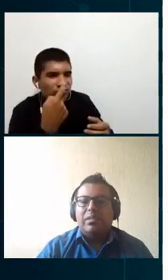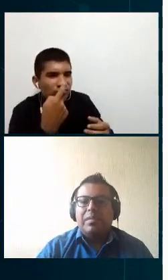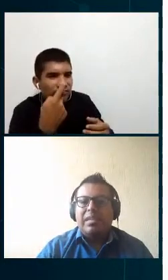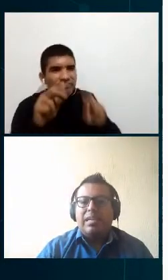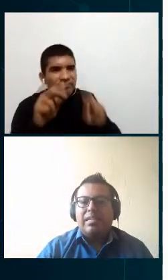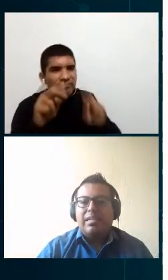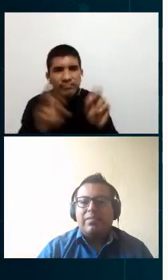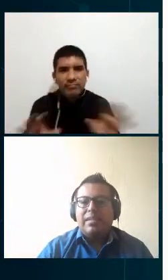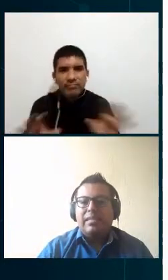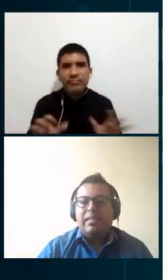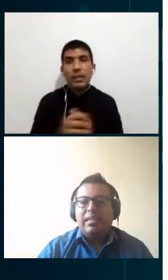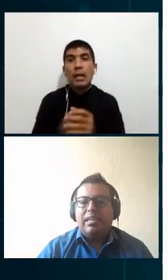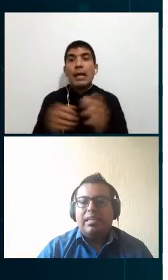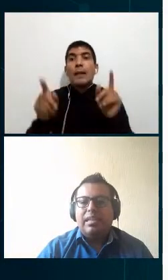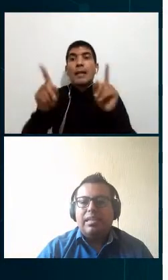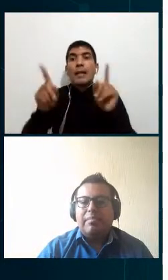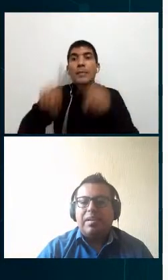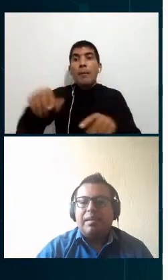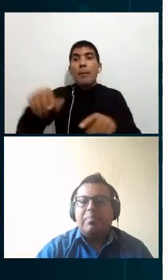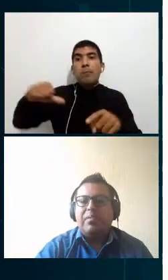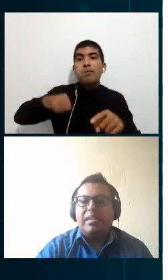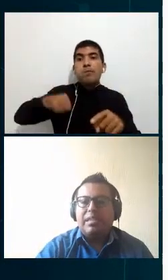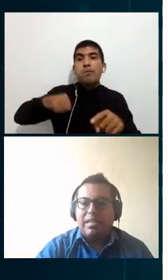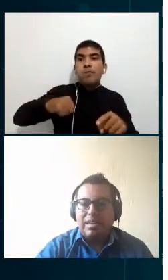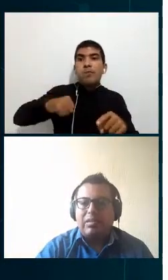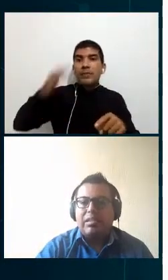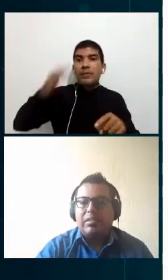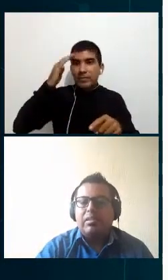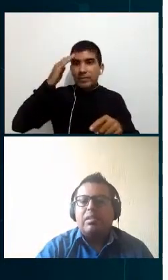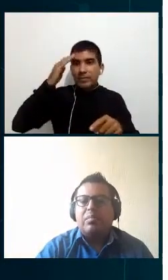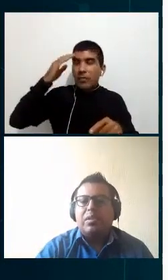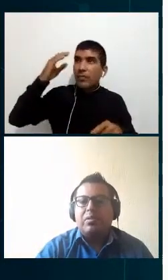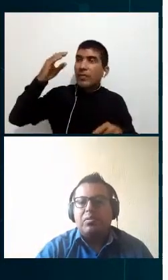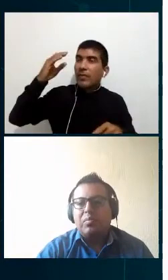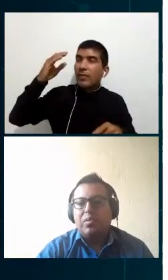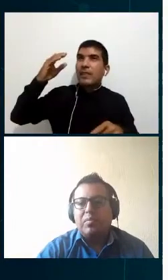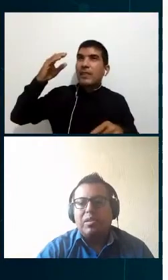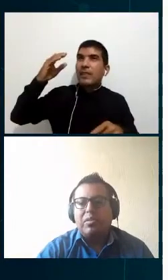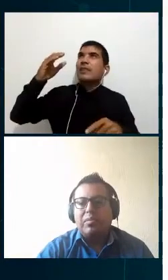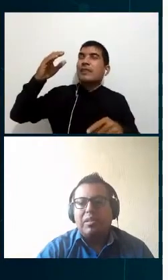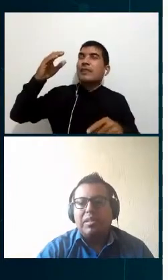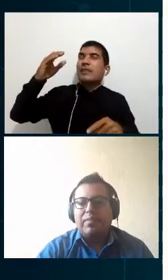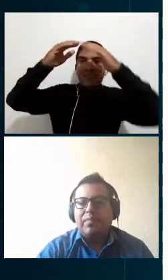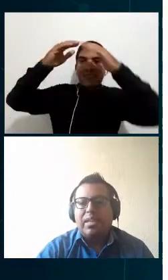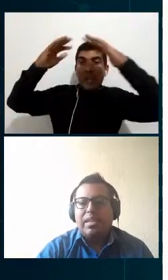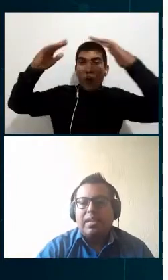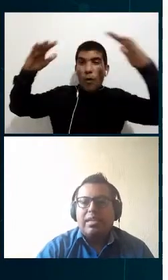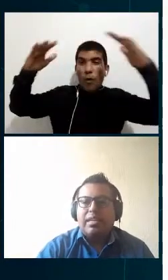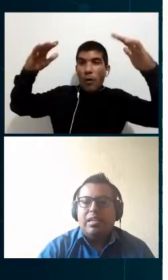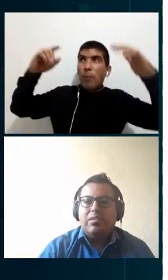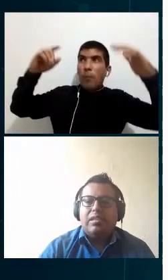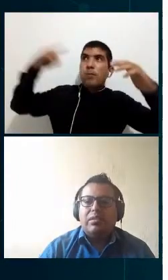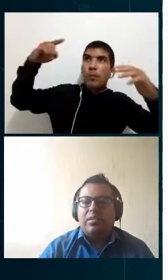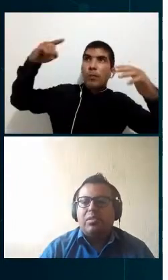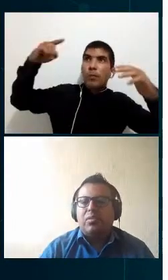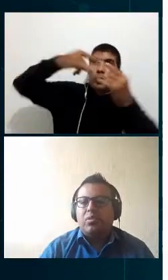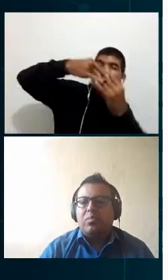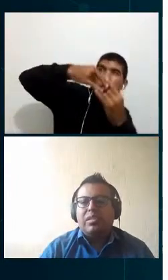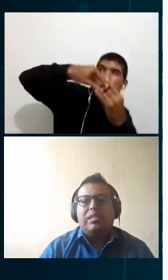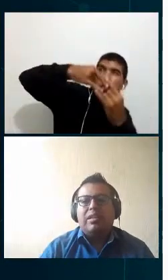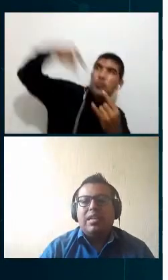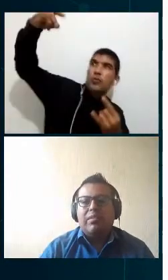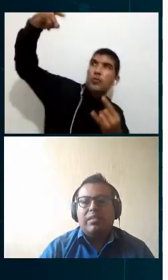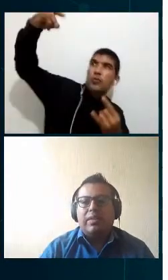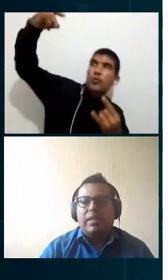necesitábamos también crear interfaces para poder trasladar los datos como de consumo como les comenté y los datos de